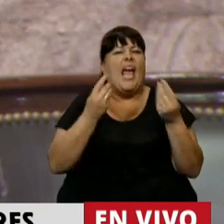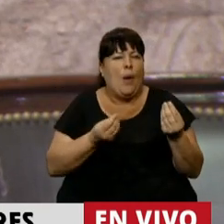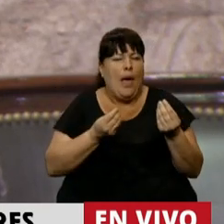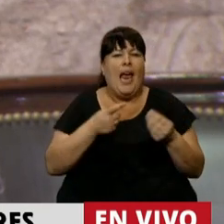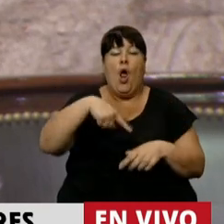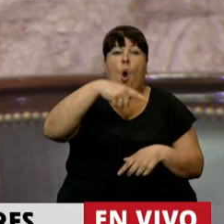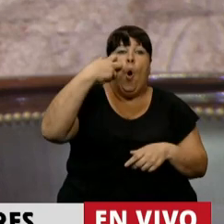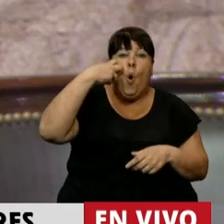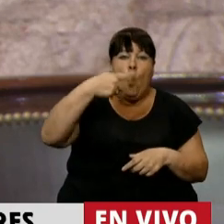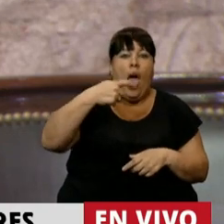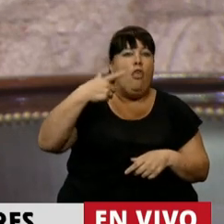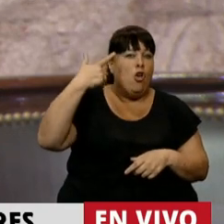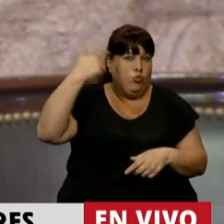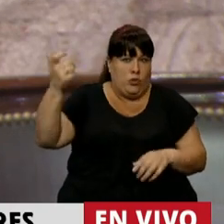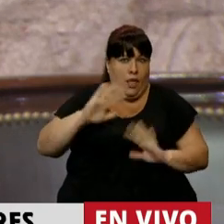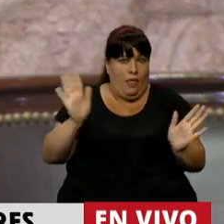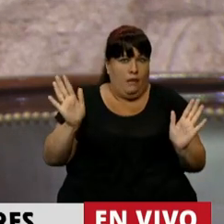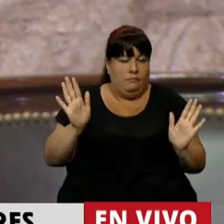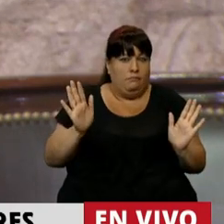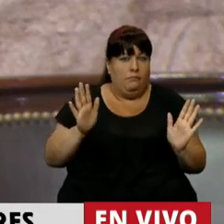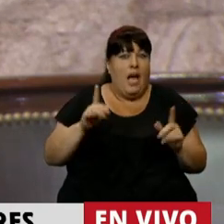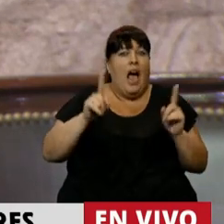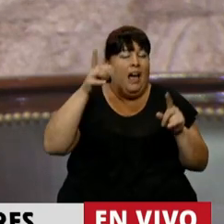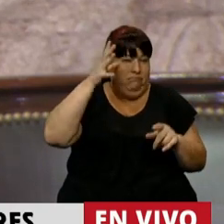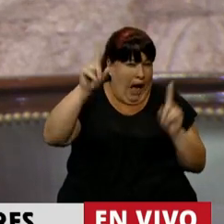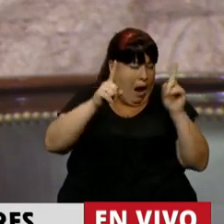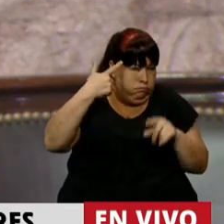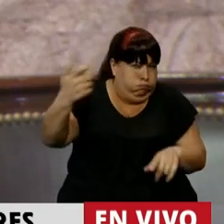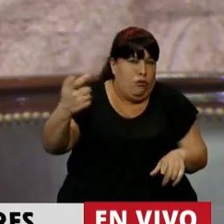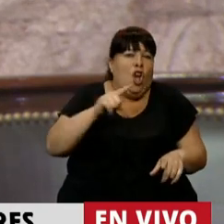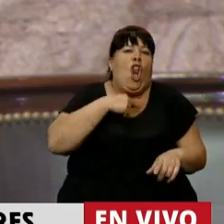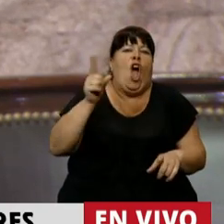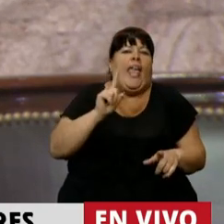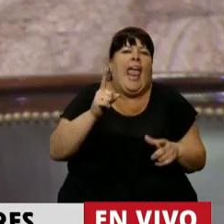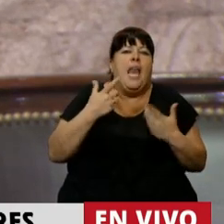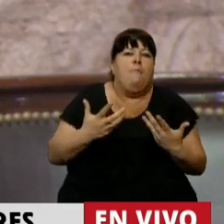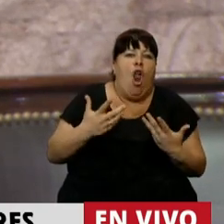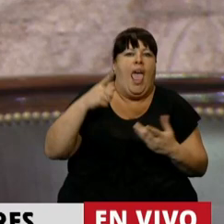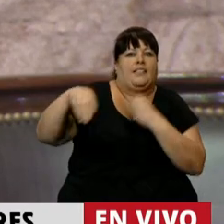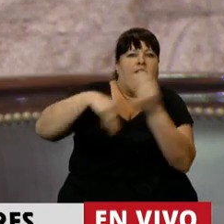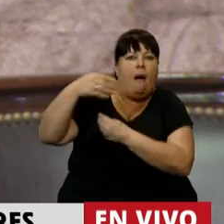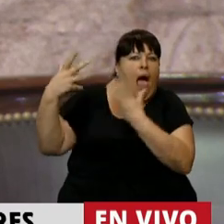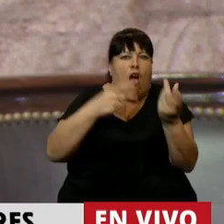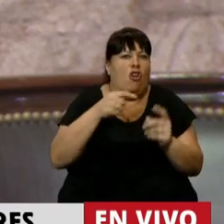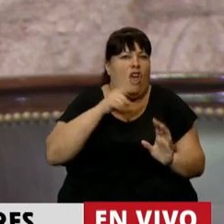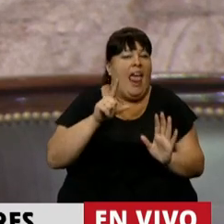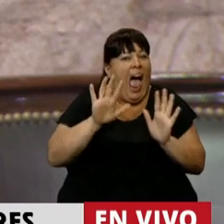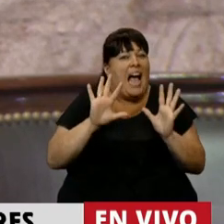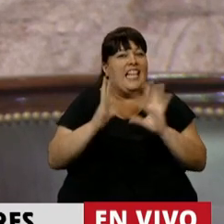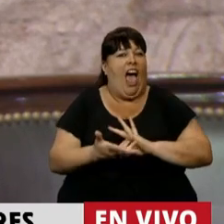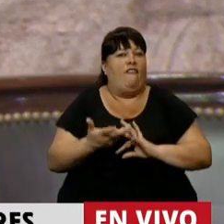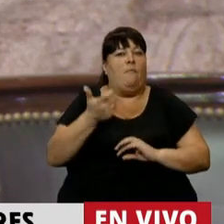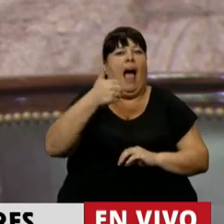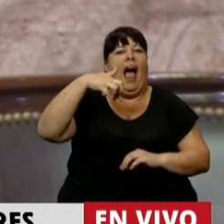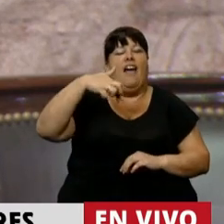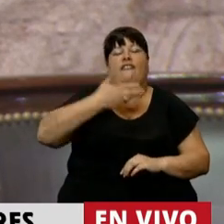los adultos mayores se suicidan. En los casos extremos se suicidan porque no quieren ser una carga para su familia. Ese es el sistema de